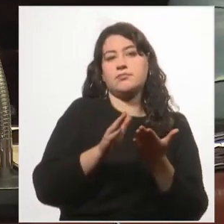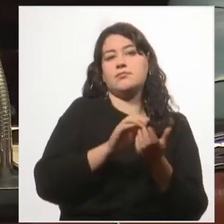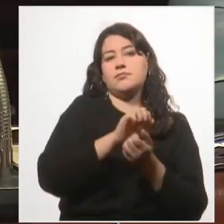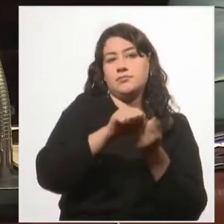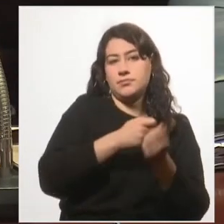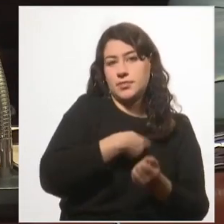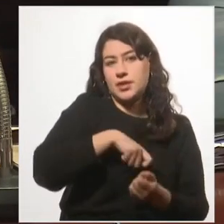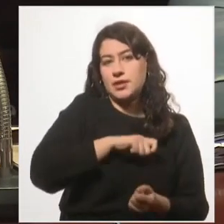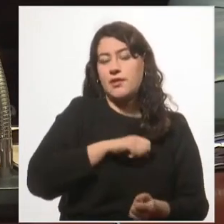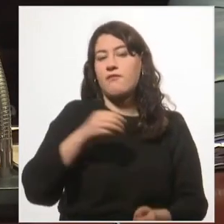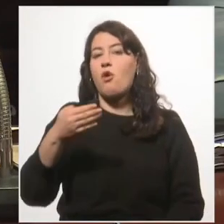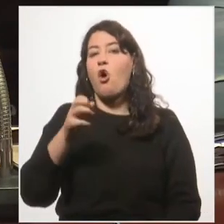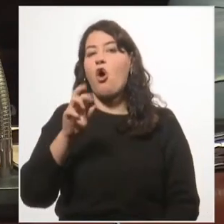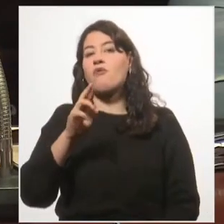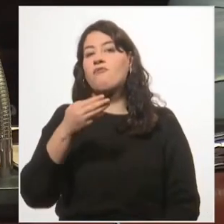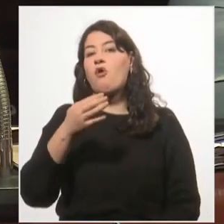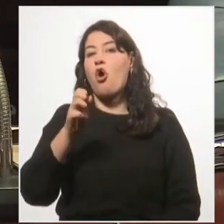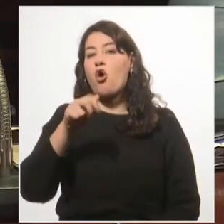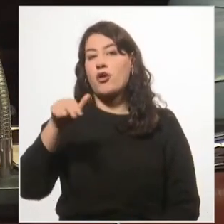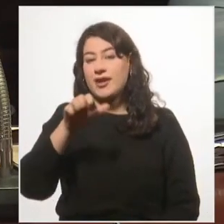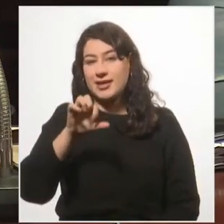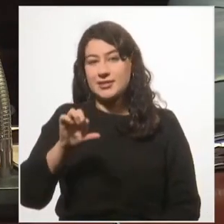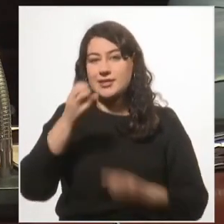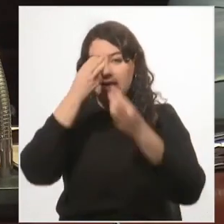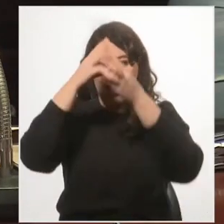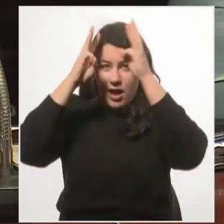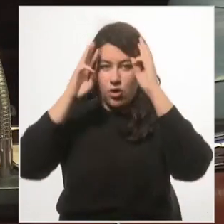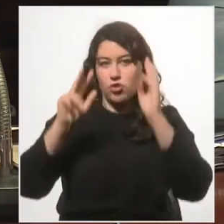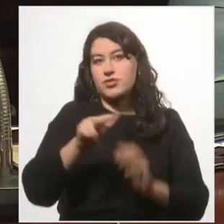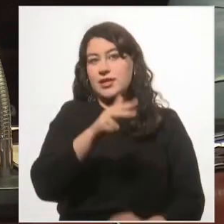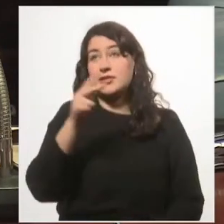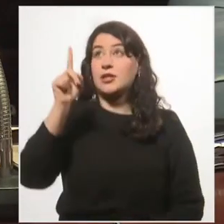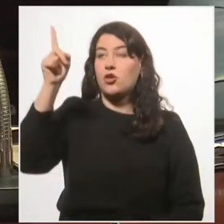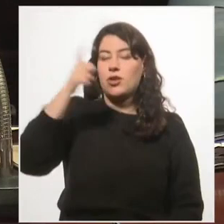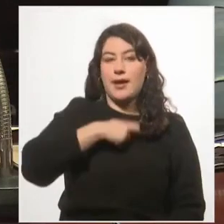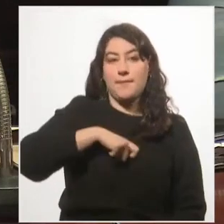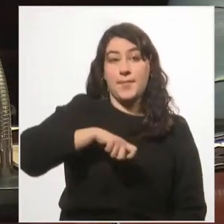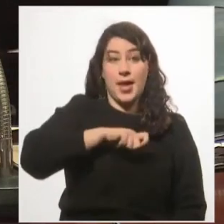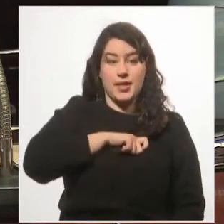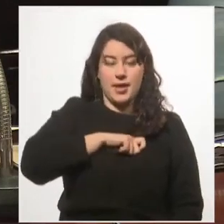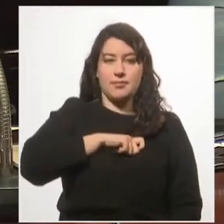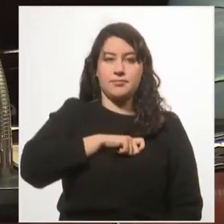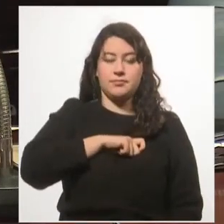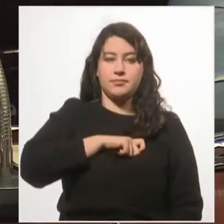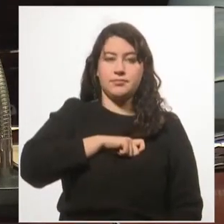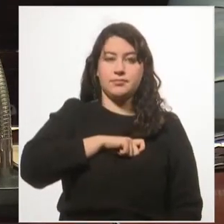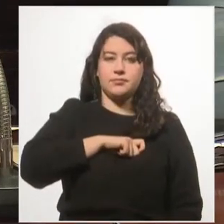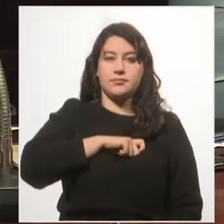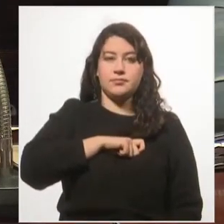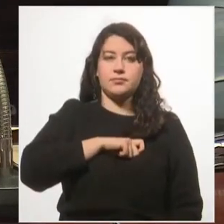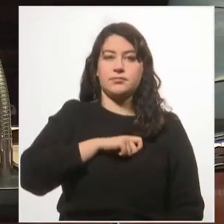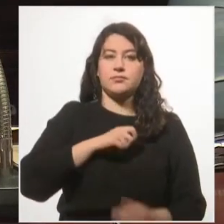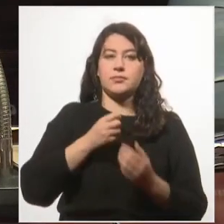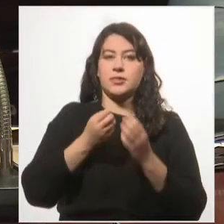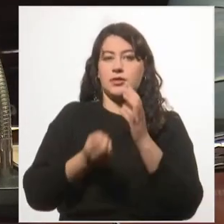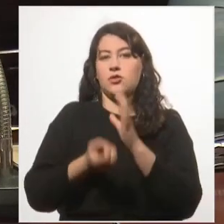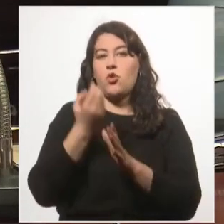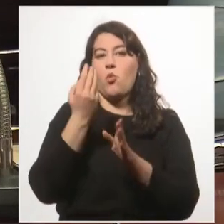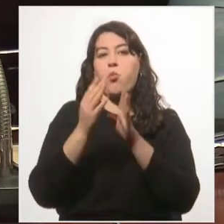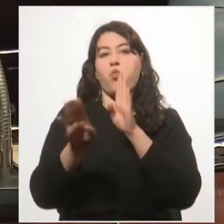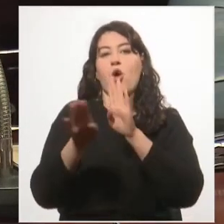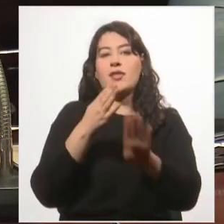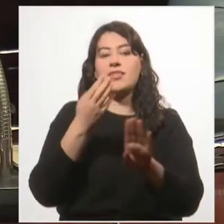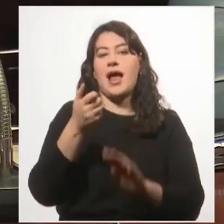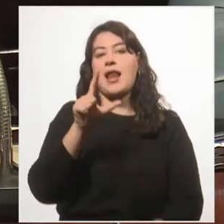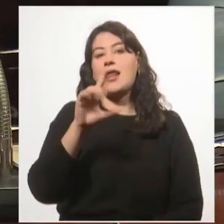particularmente de Carlos III, tan adorado en España, constructor de la Puerta de Alcalá, de la Fuente